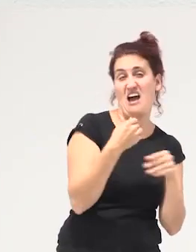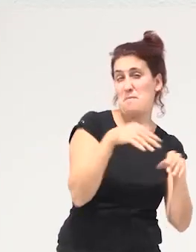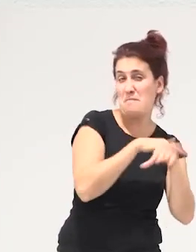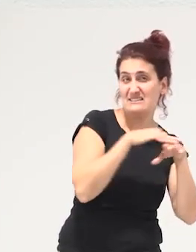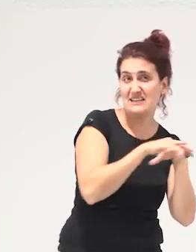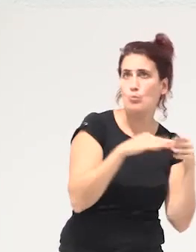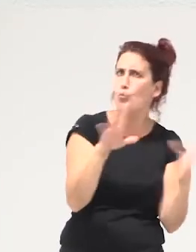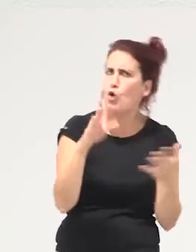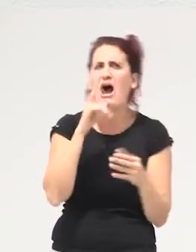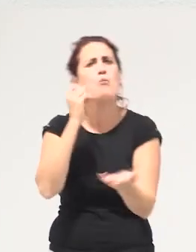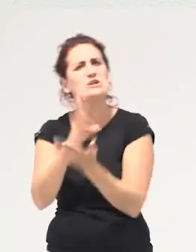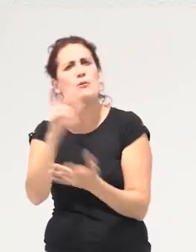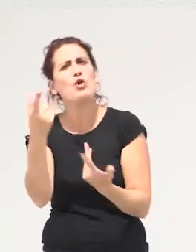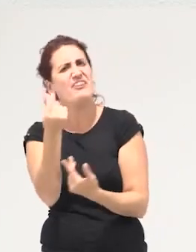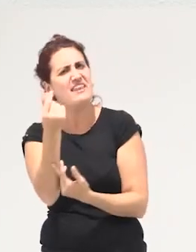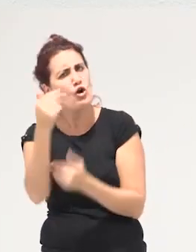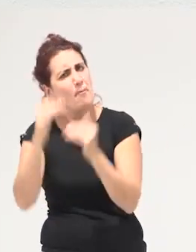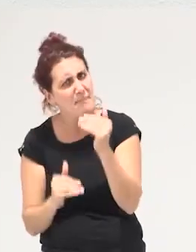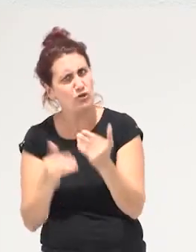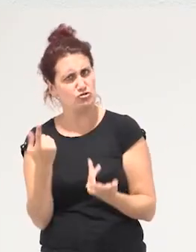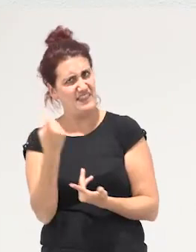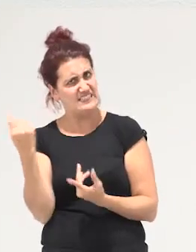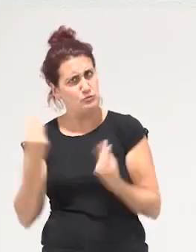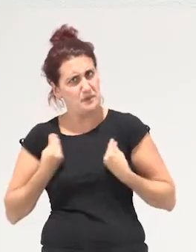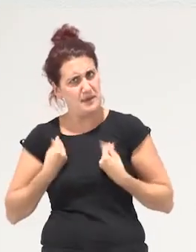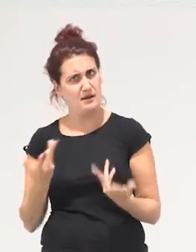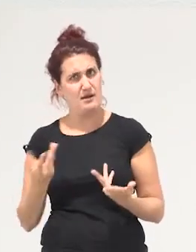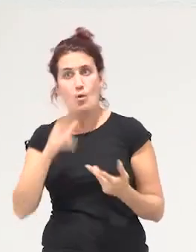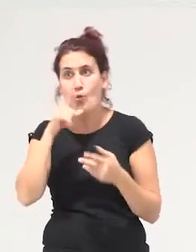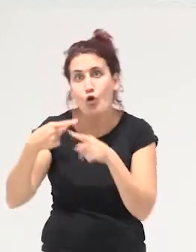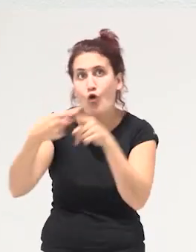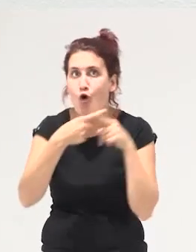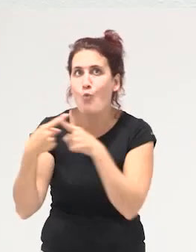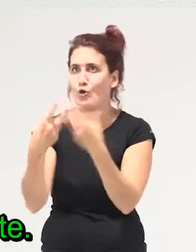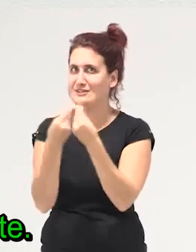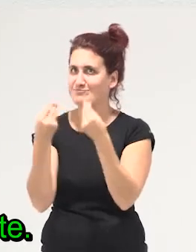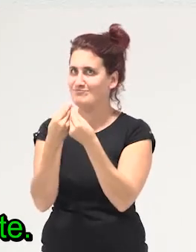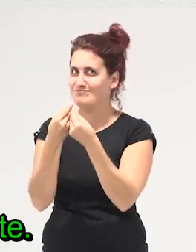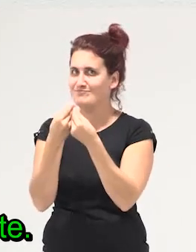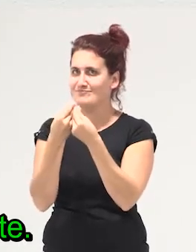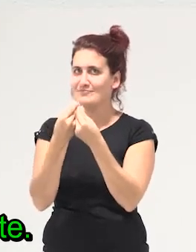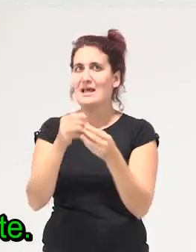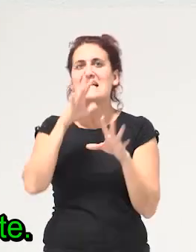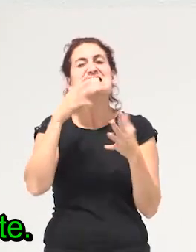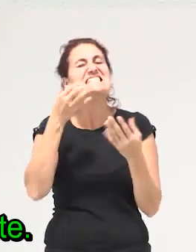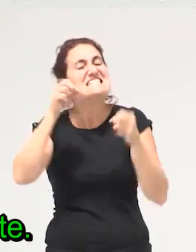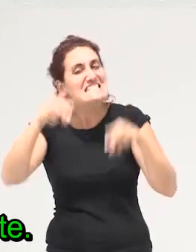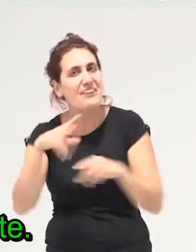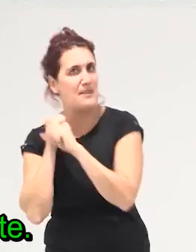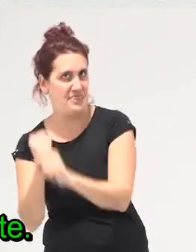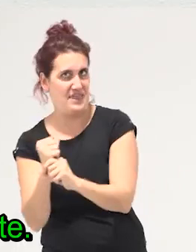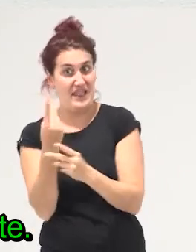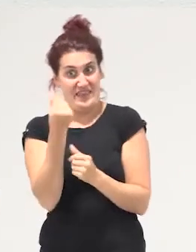dinero para vivir porque existan más servicios público comunitario comunes que nos resuelvan la vida sin tener que depender del dinero que tenemos